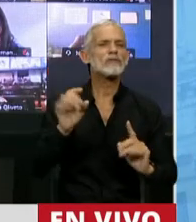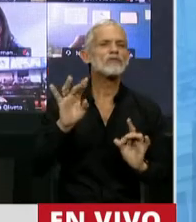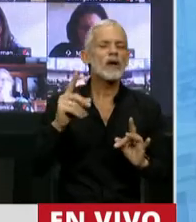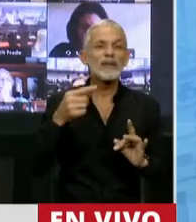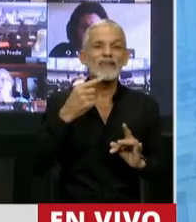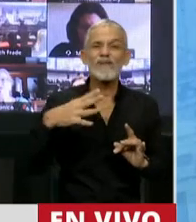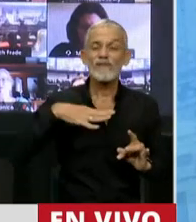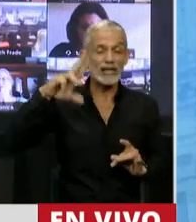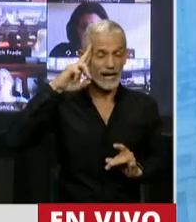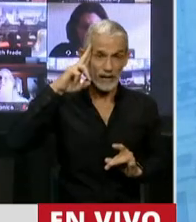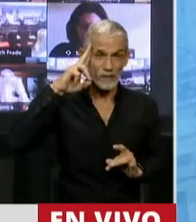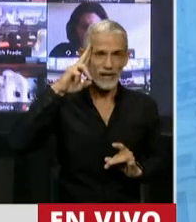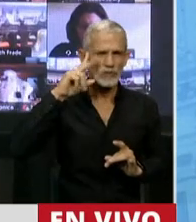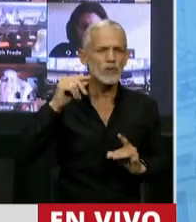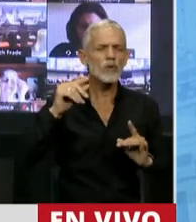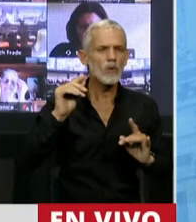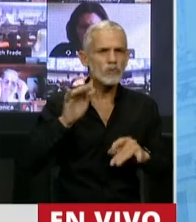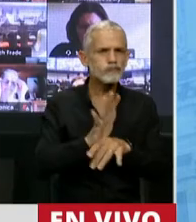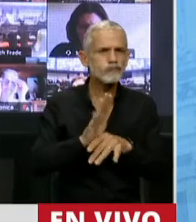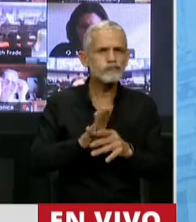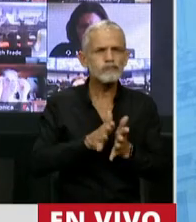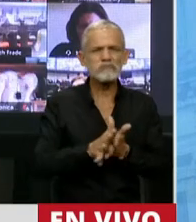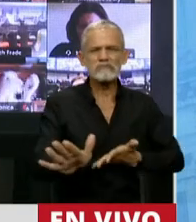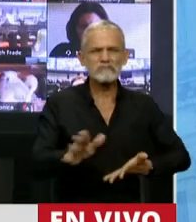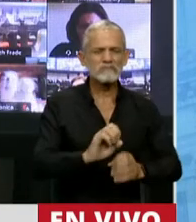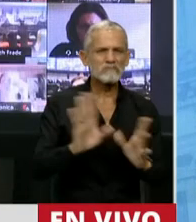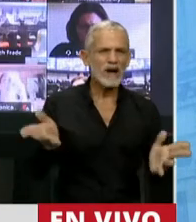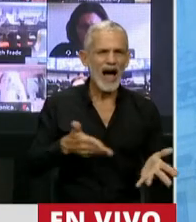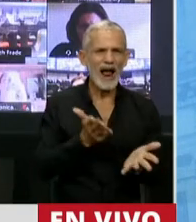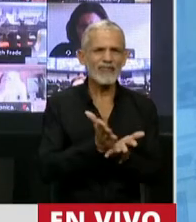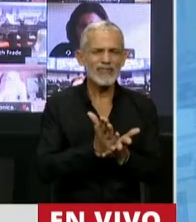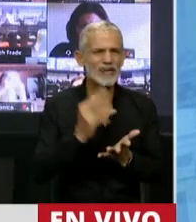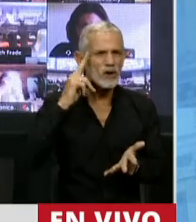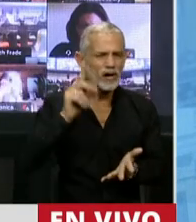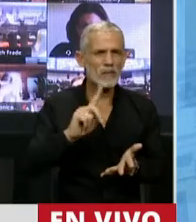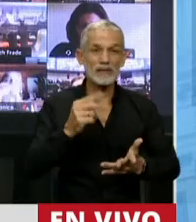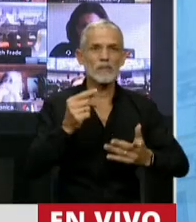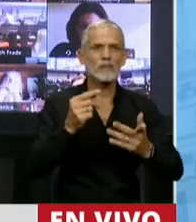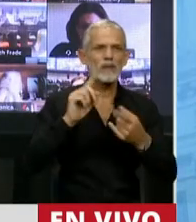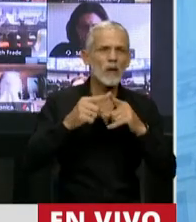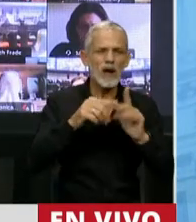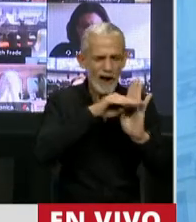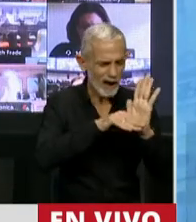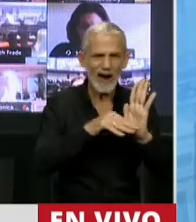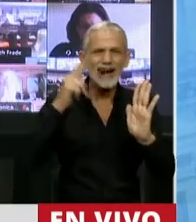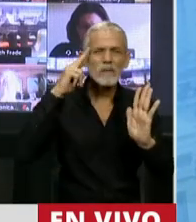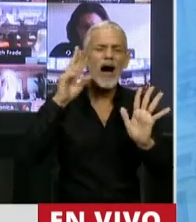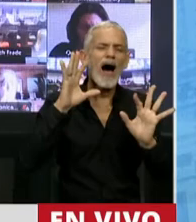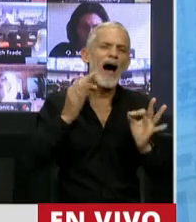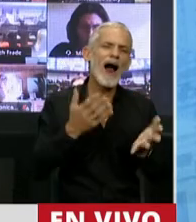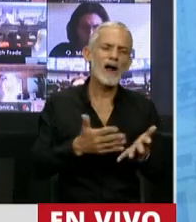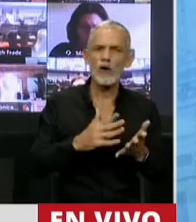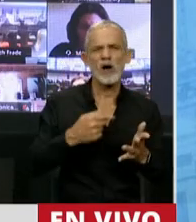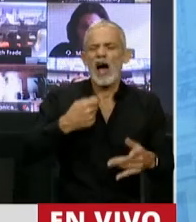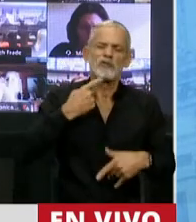la falta de respeto, el atropello y el no trabajar de acuerdo a la mínima norma, esta cuestión de que yo hago